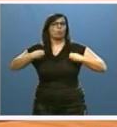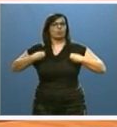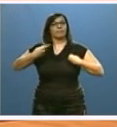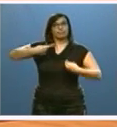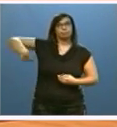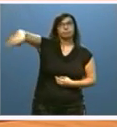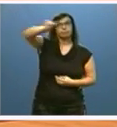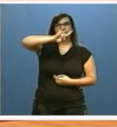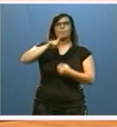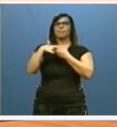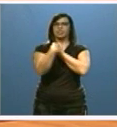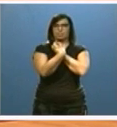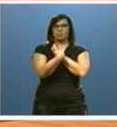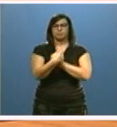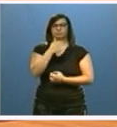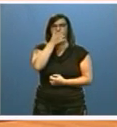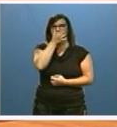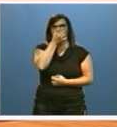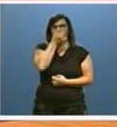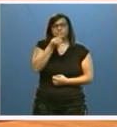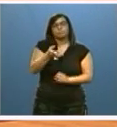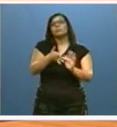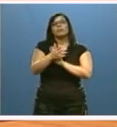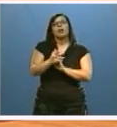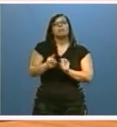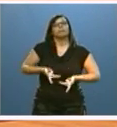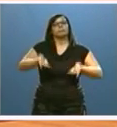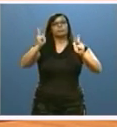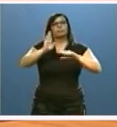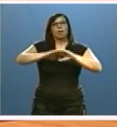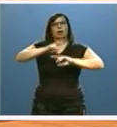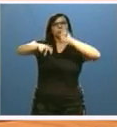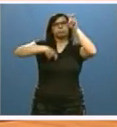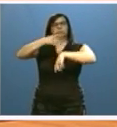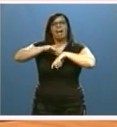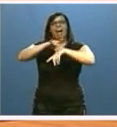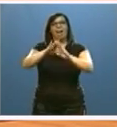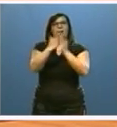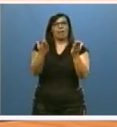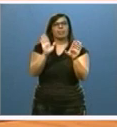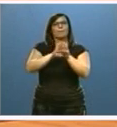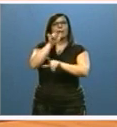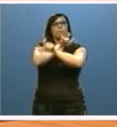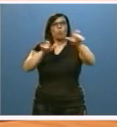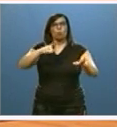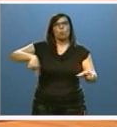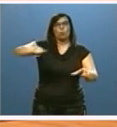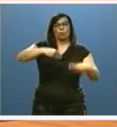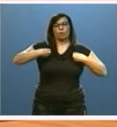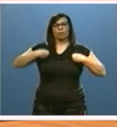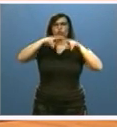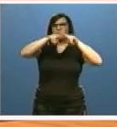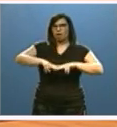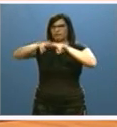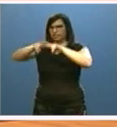parlamentarios. Dio luz verde al proceso de actualización de la Agenda para la Población, con motivo de su revisión intermedia,